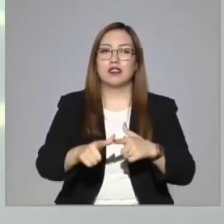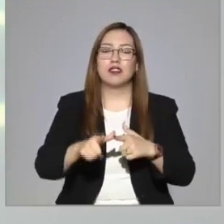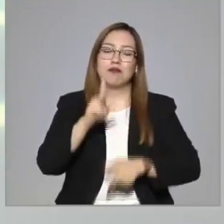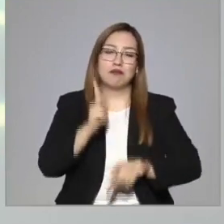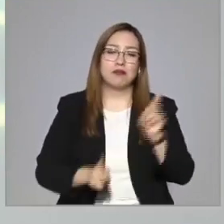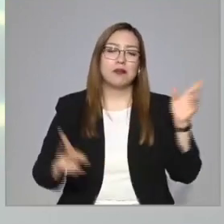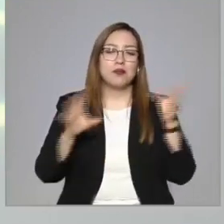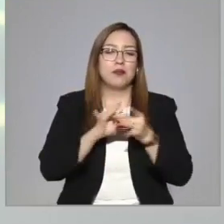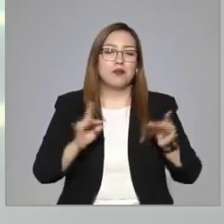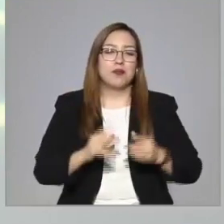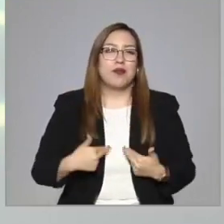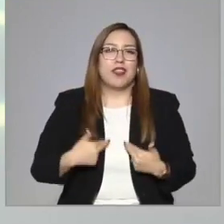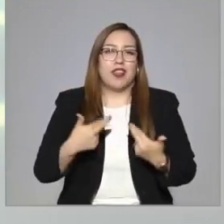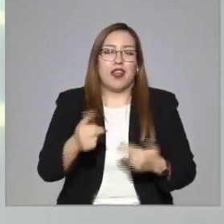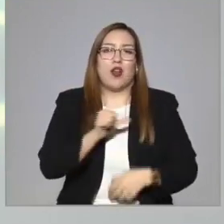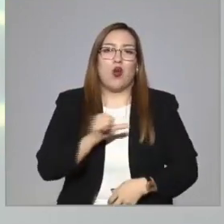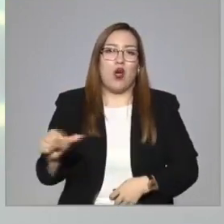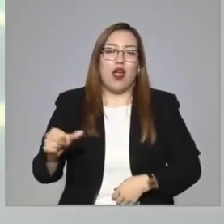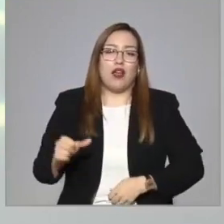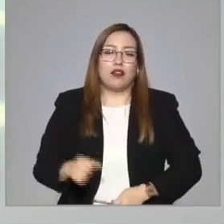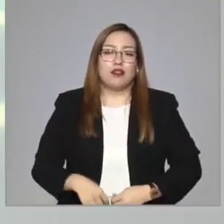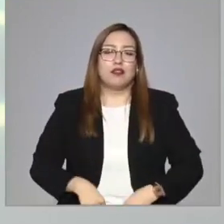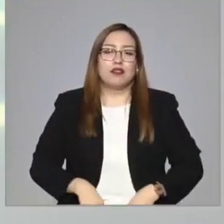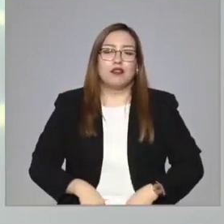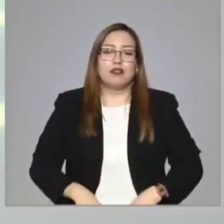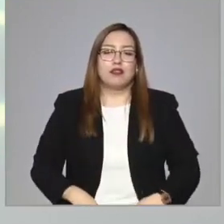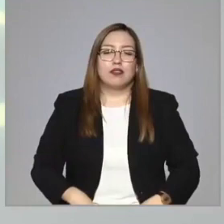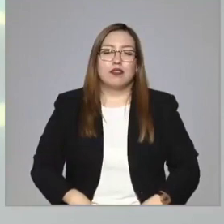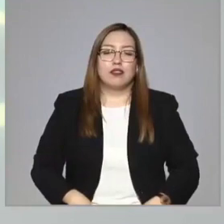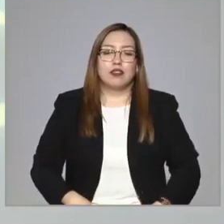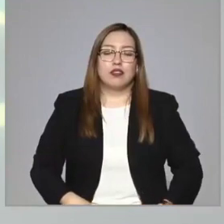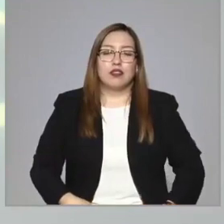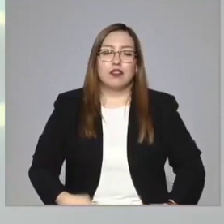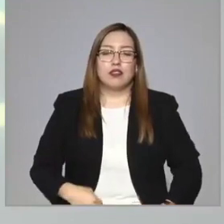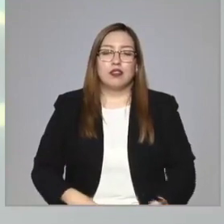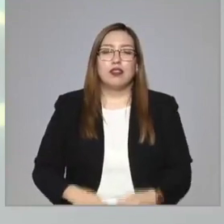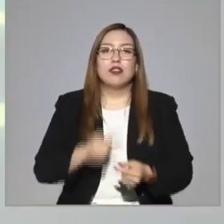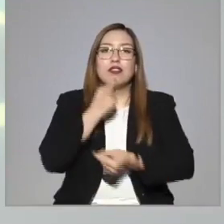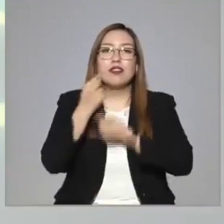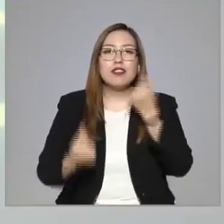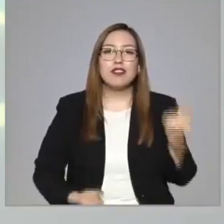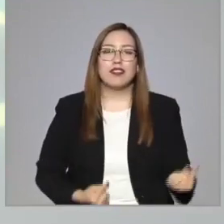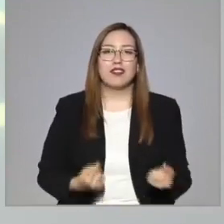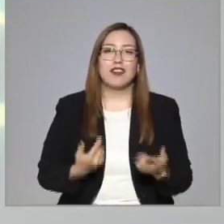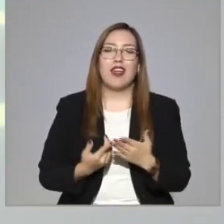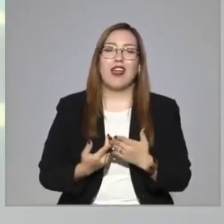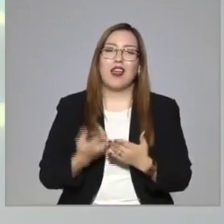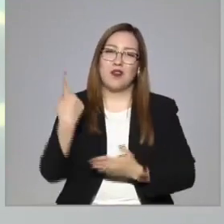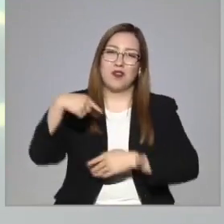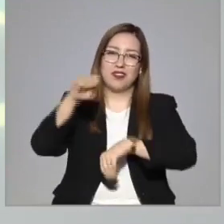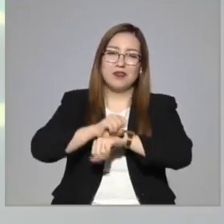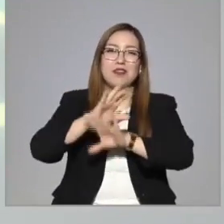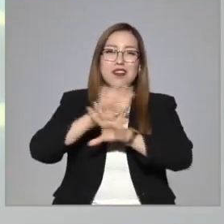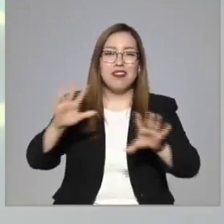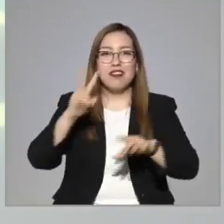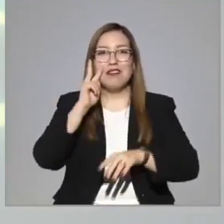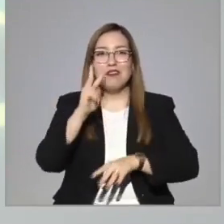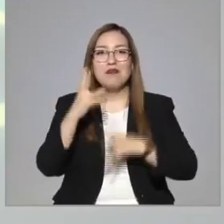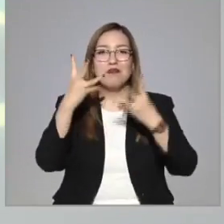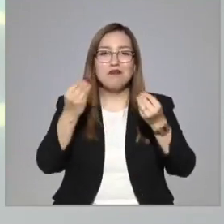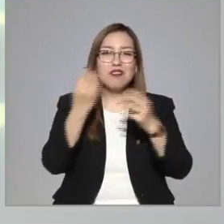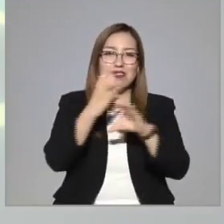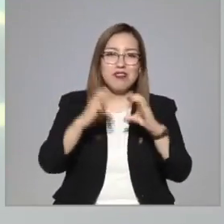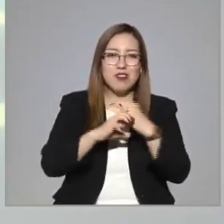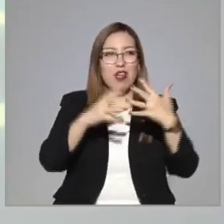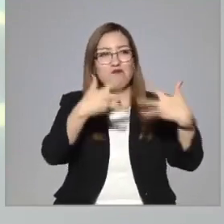regalo para las infancias. Ya la semana pasada tuvimos esta probadita de lo plena que está la cartelera de